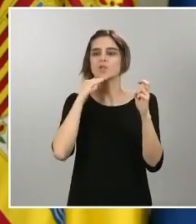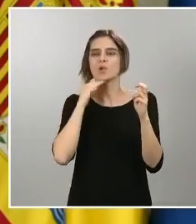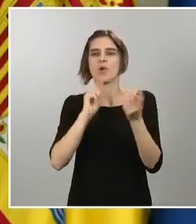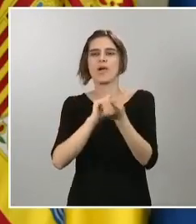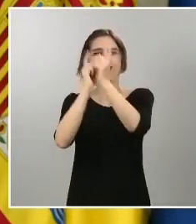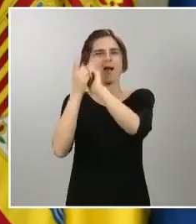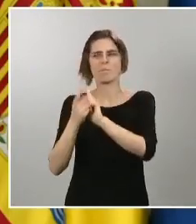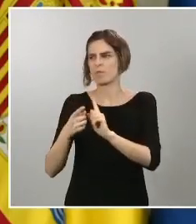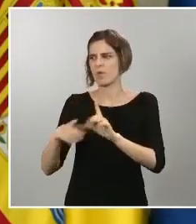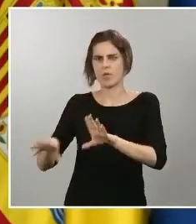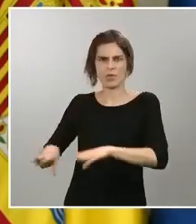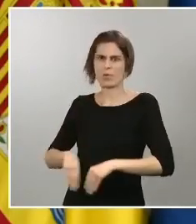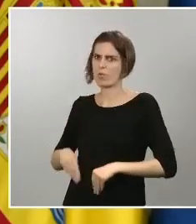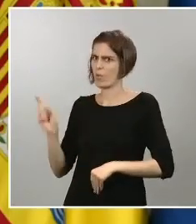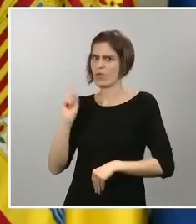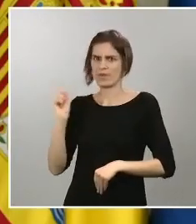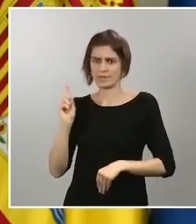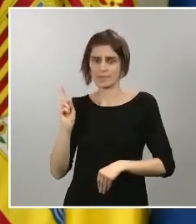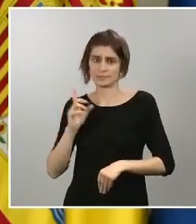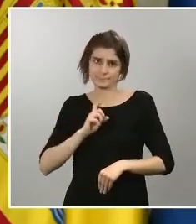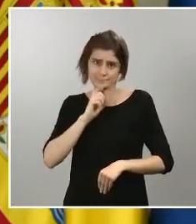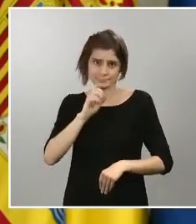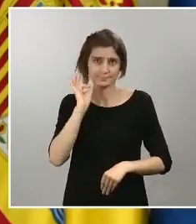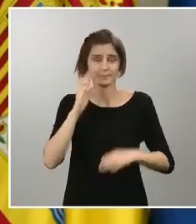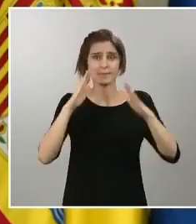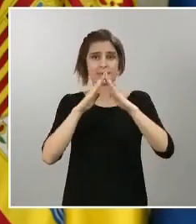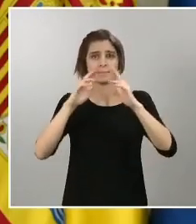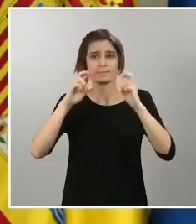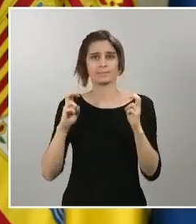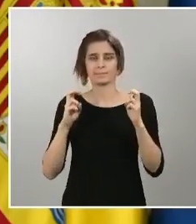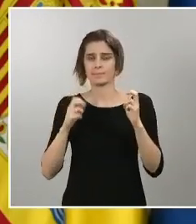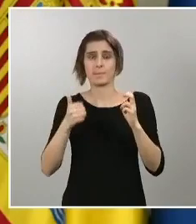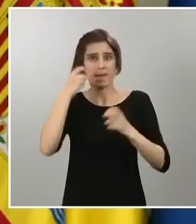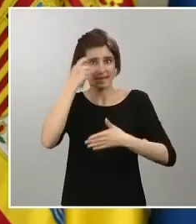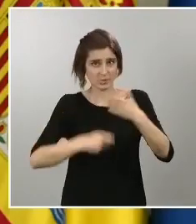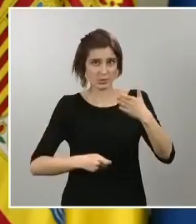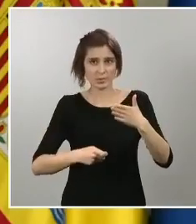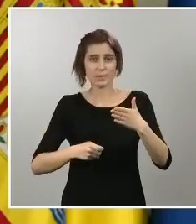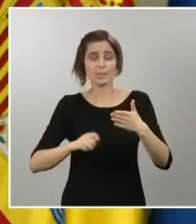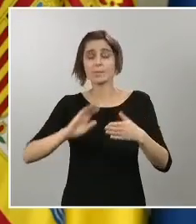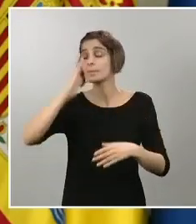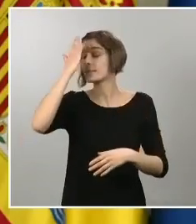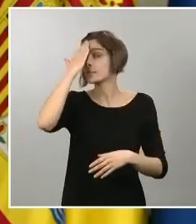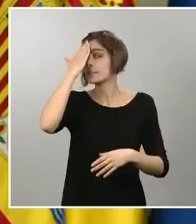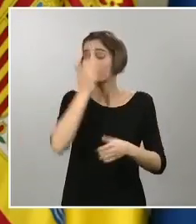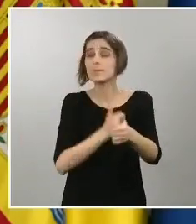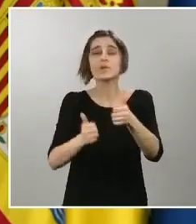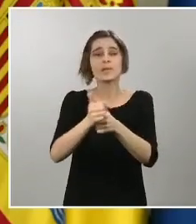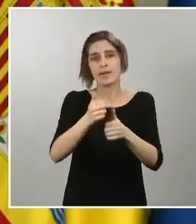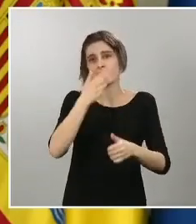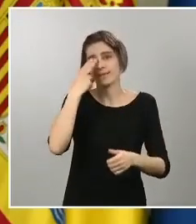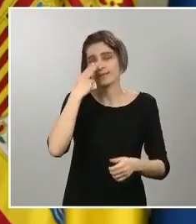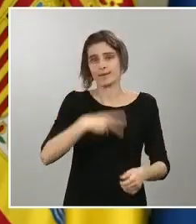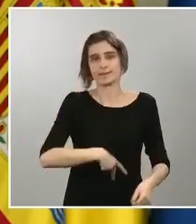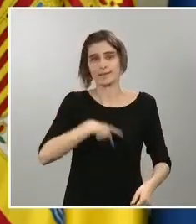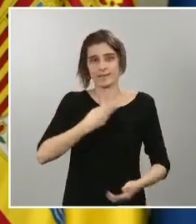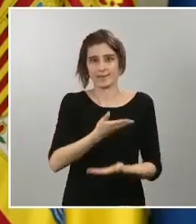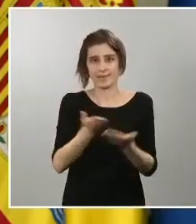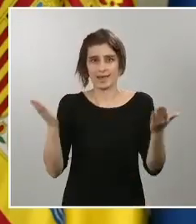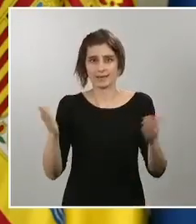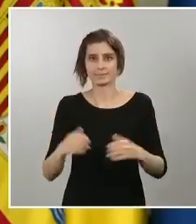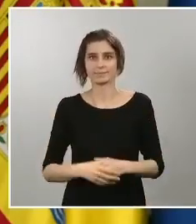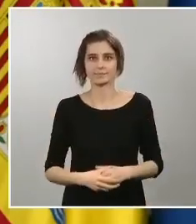más duro interés general por encima de los intereses particulares también les digo que el objetivo